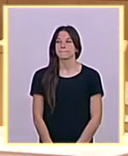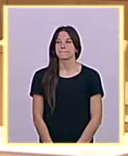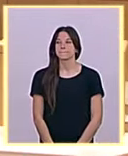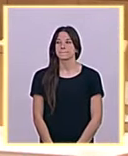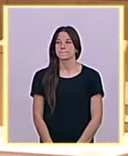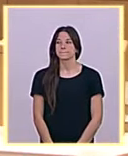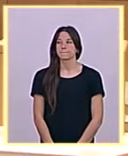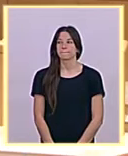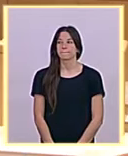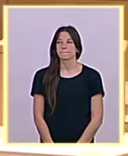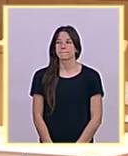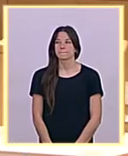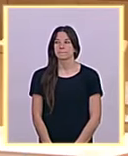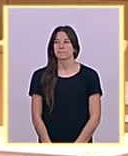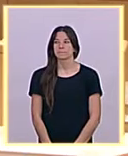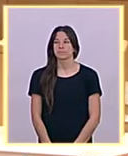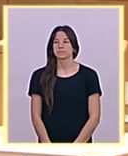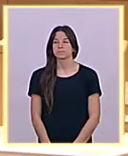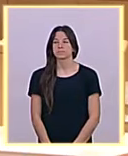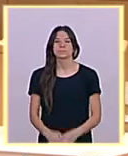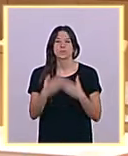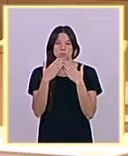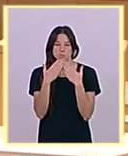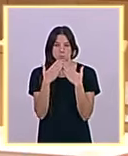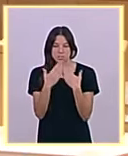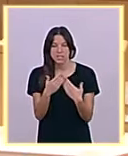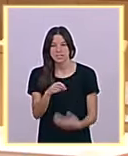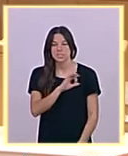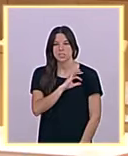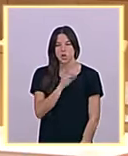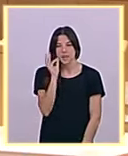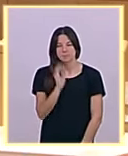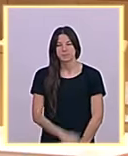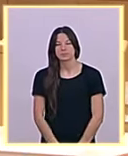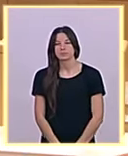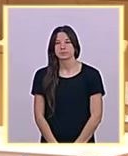señoría pasamos entonces al siguiente turno de debate